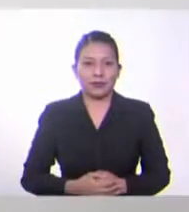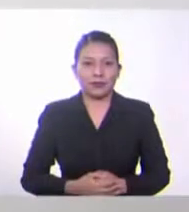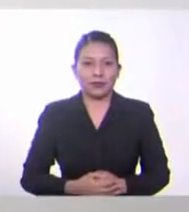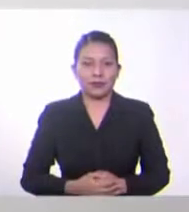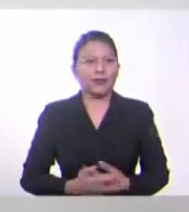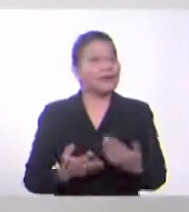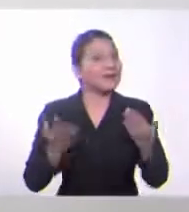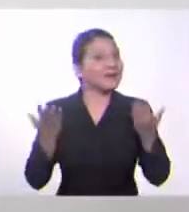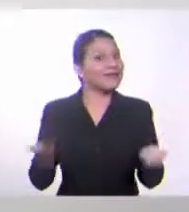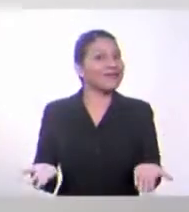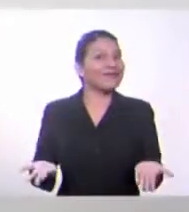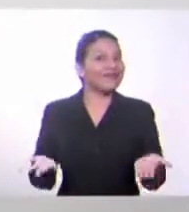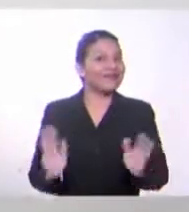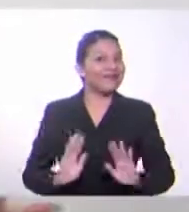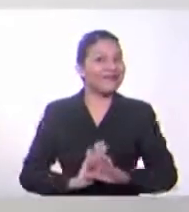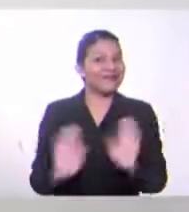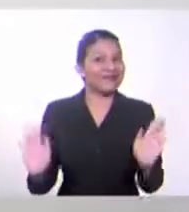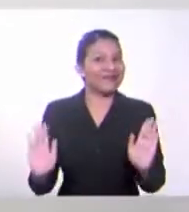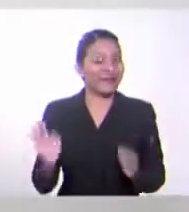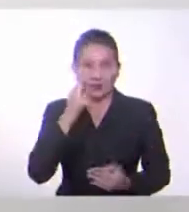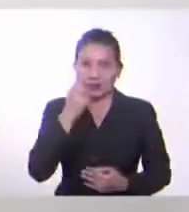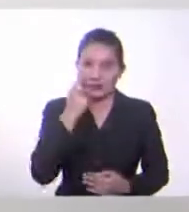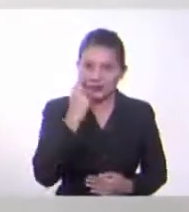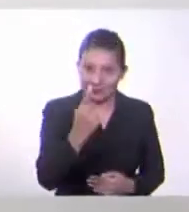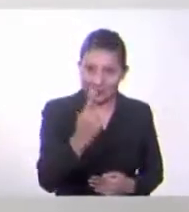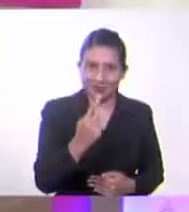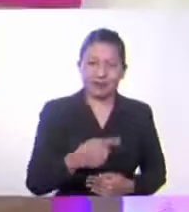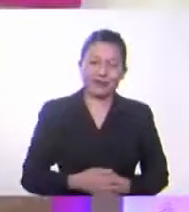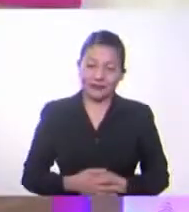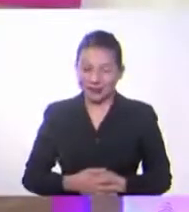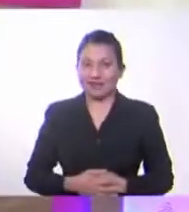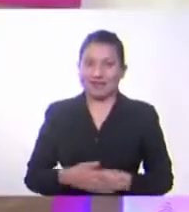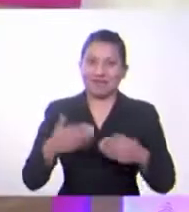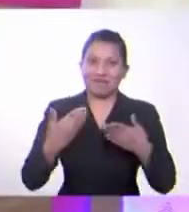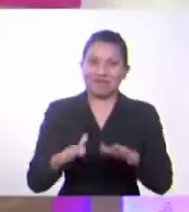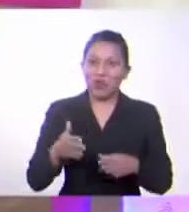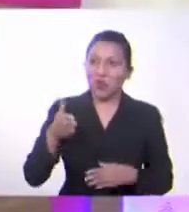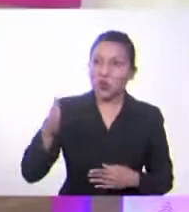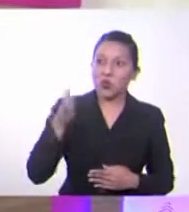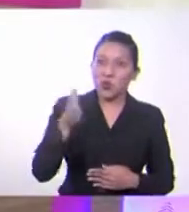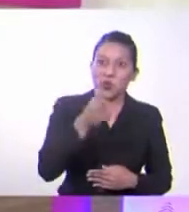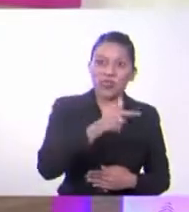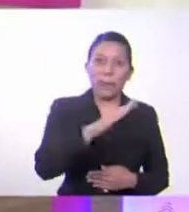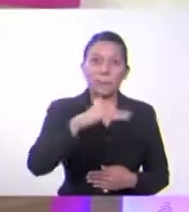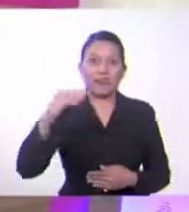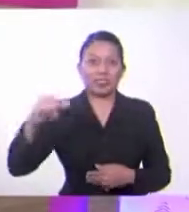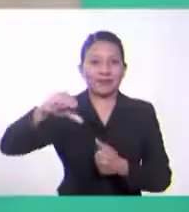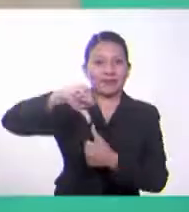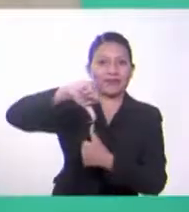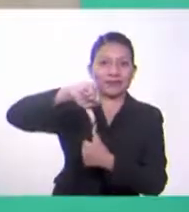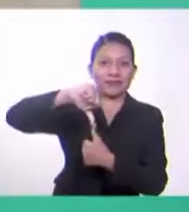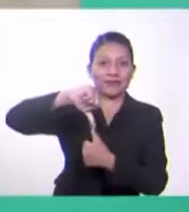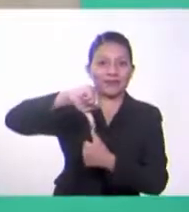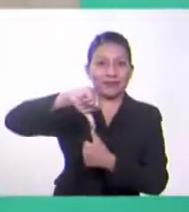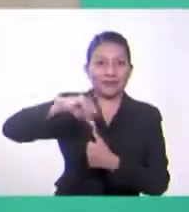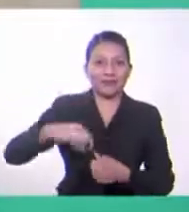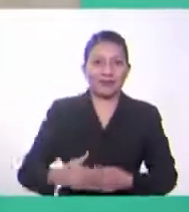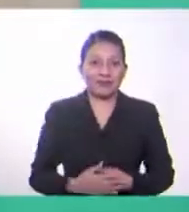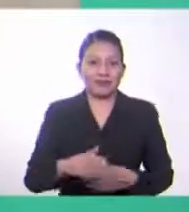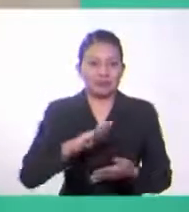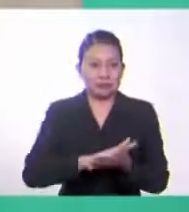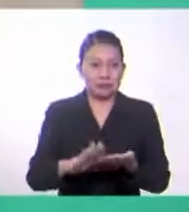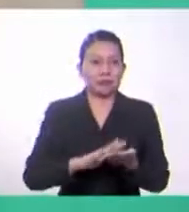Ya estamos de regreso y Doris, hemos recordado cómo nos fue en este viaje. Sí, una compra bastante